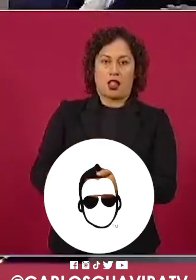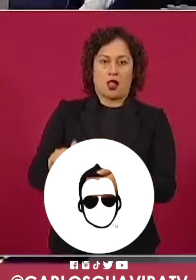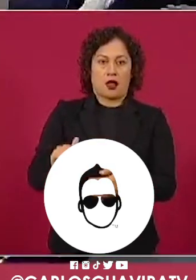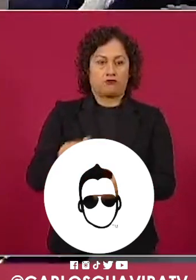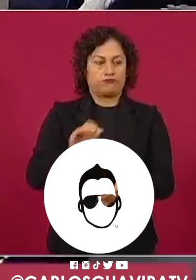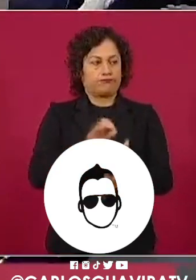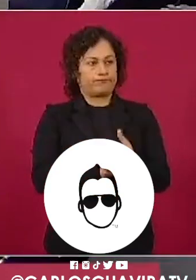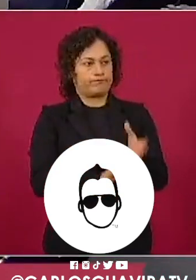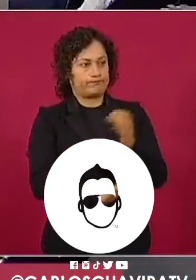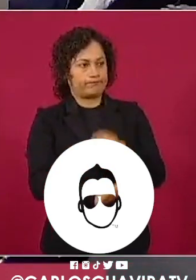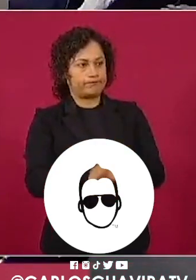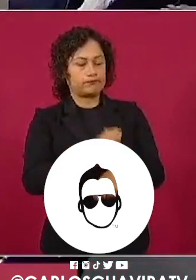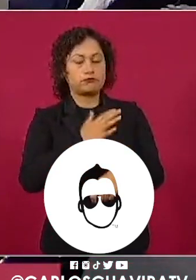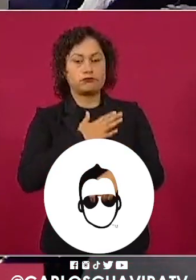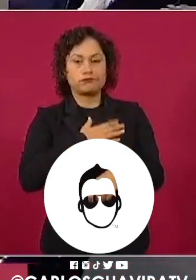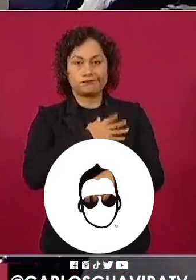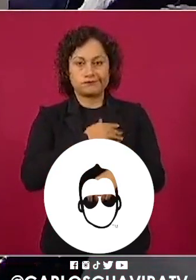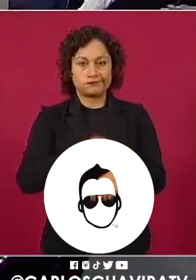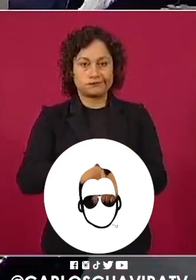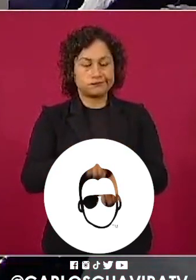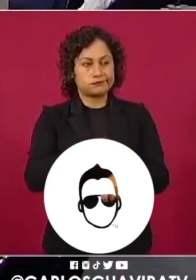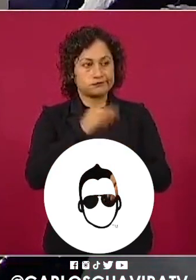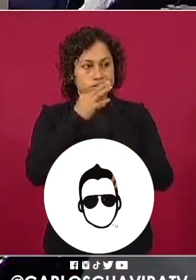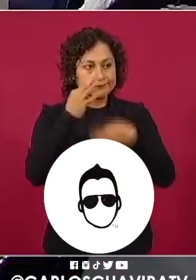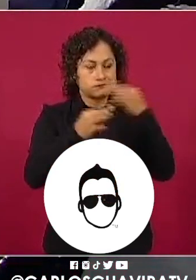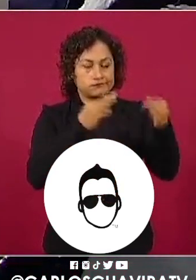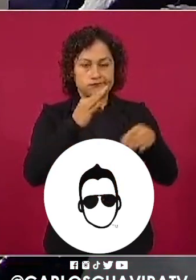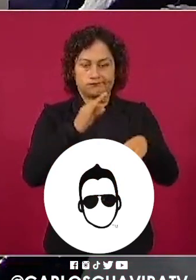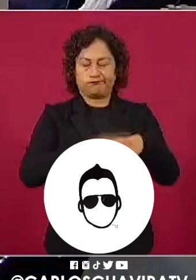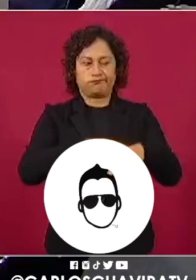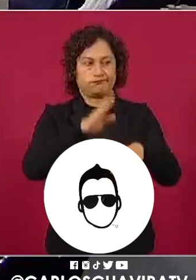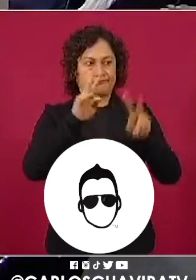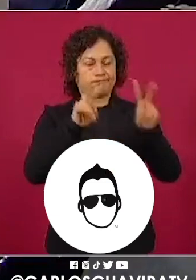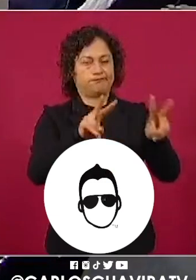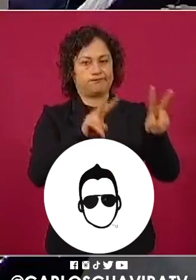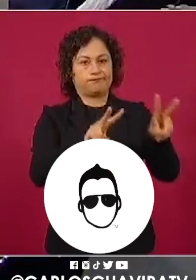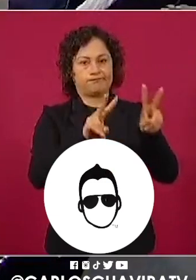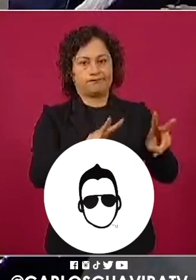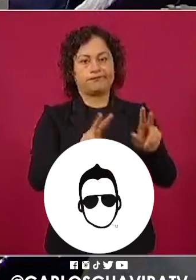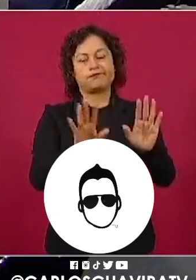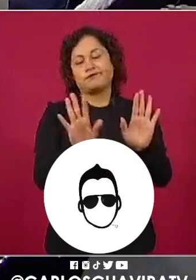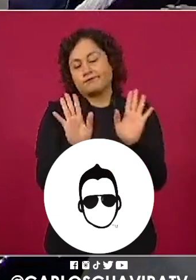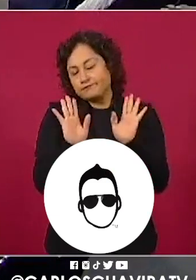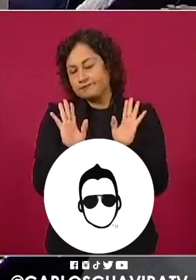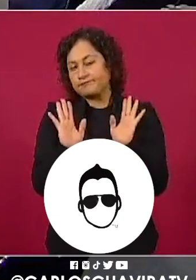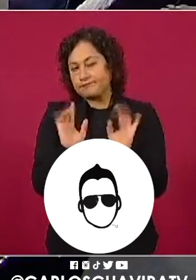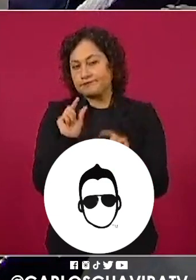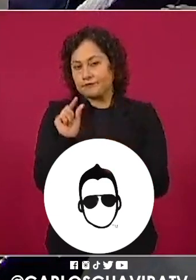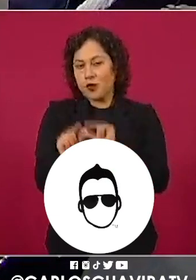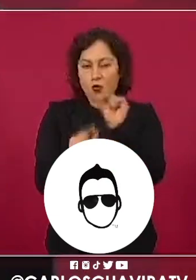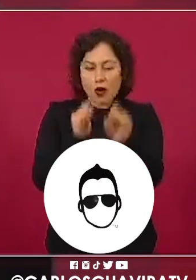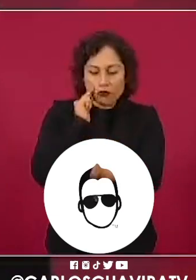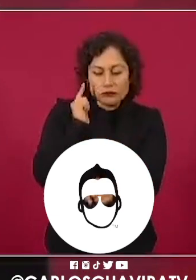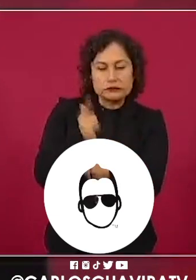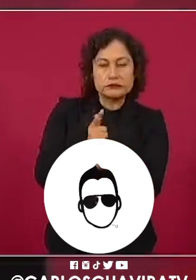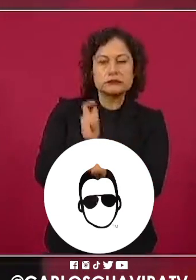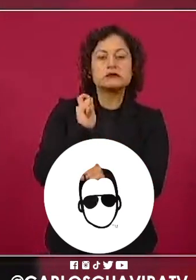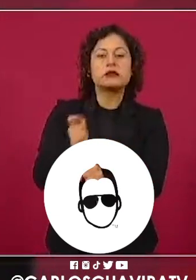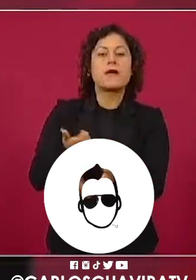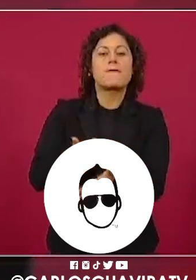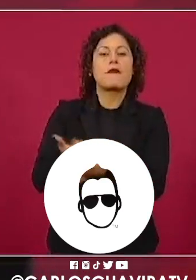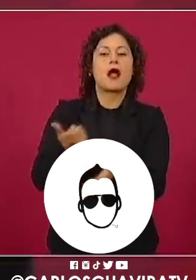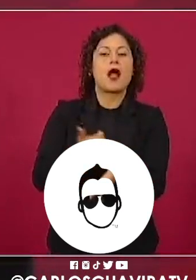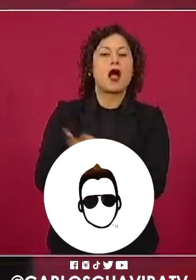Y para serles francos, mi otro yo, Andrés, el que dice incoherencias fue el que